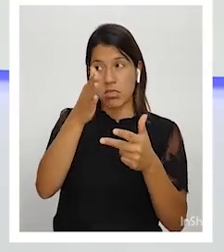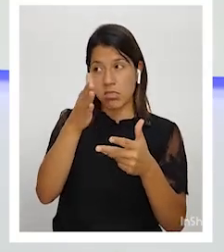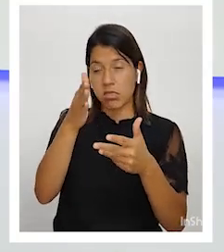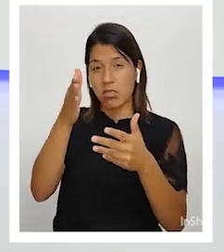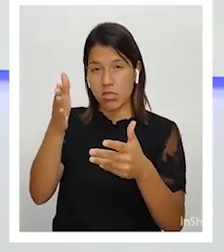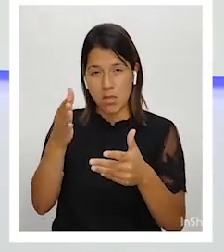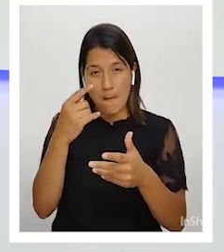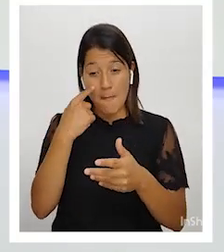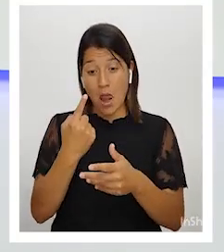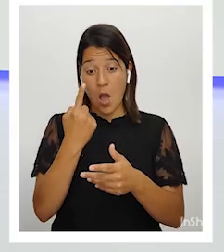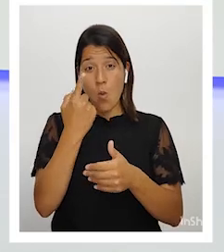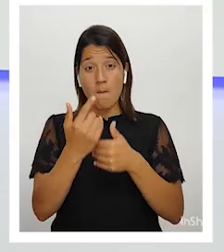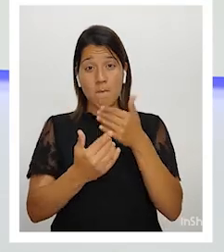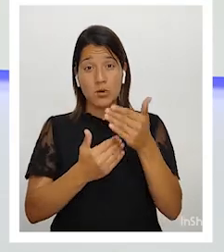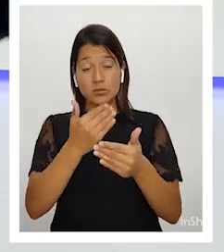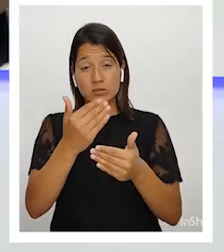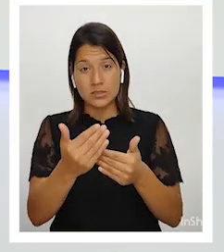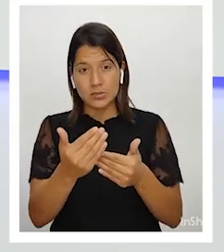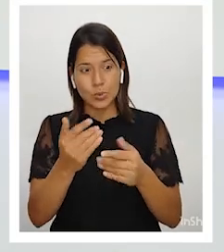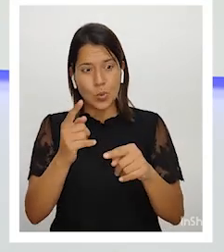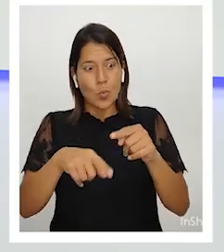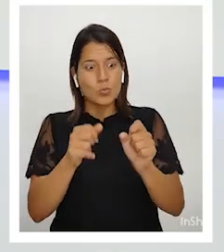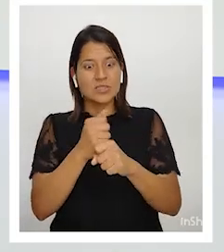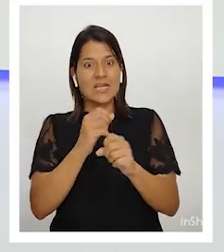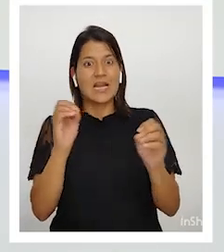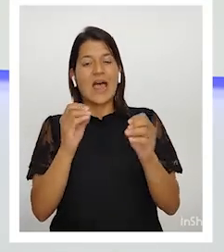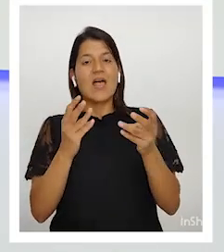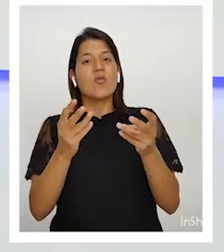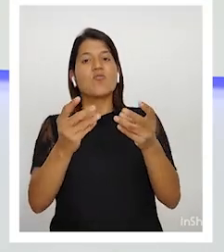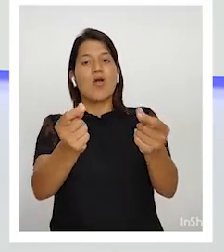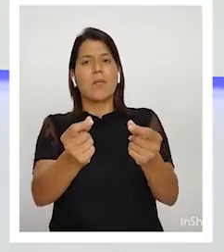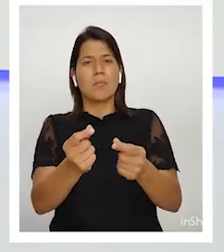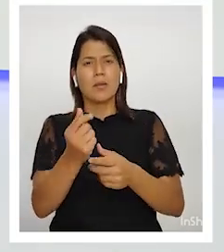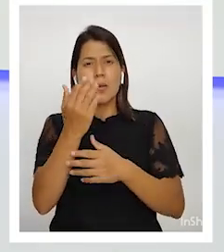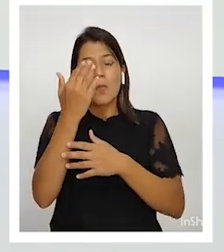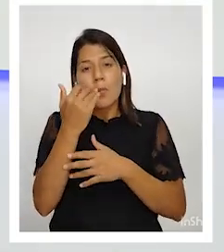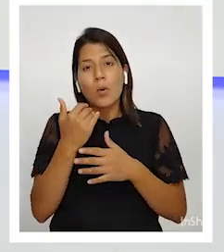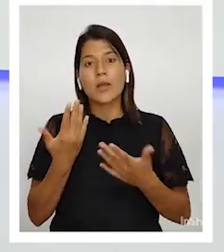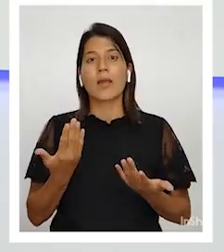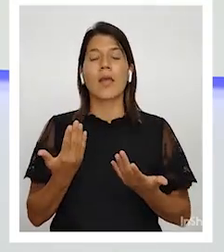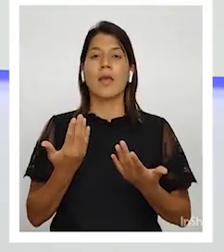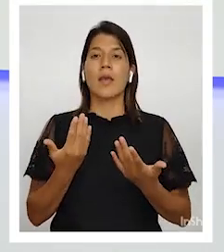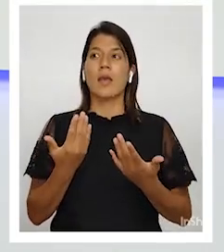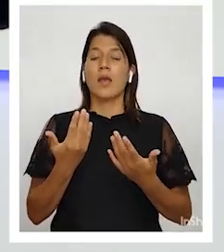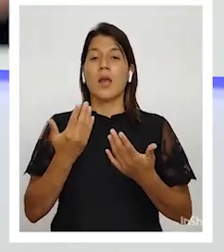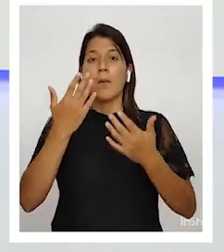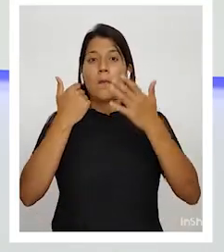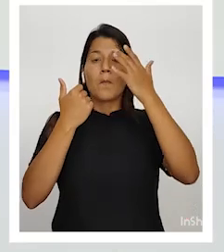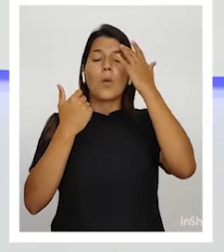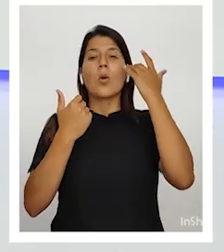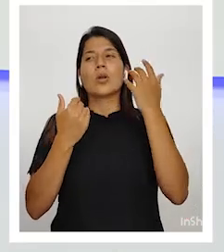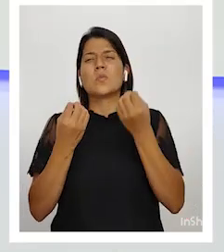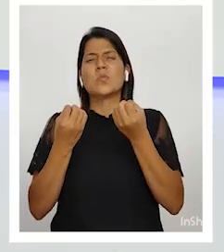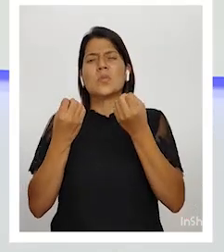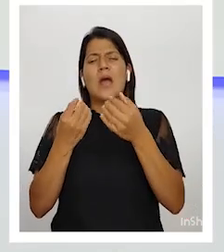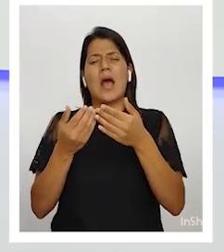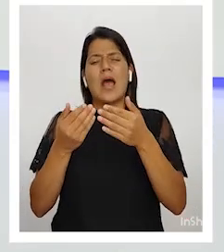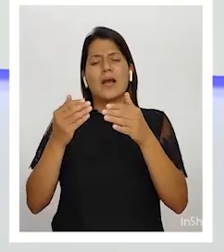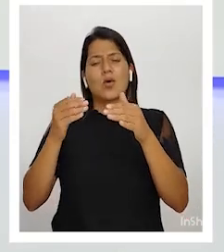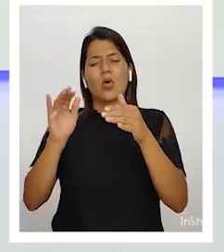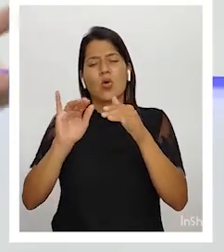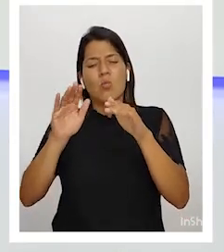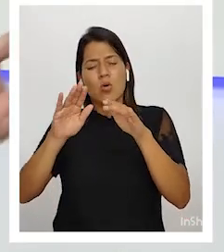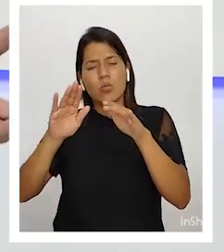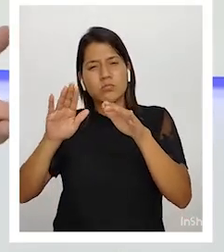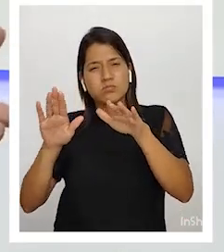porque hay un sinfín de cadenas de favores, de corrupción, que no